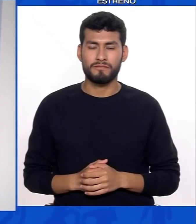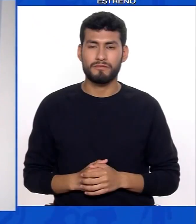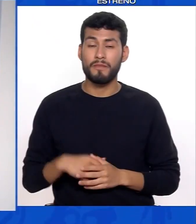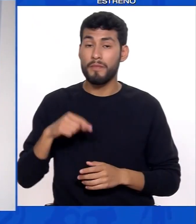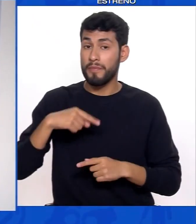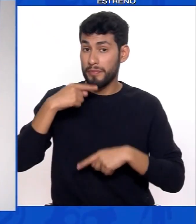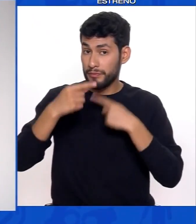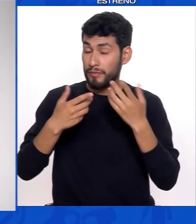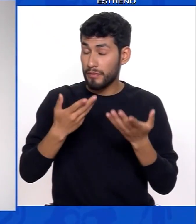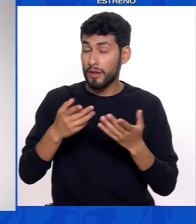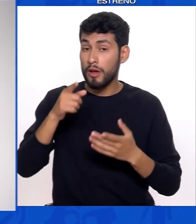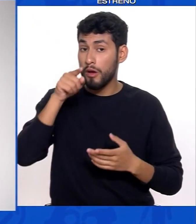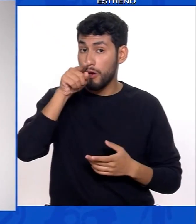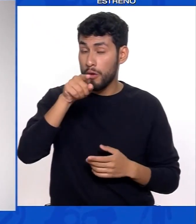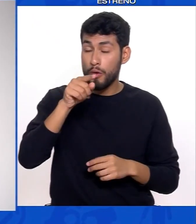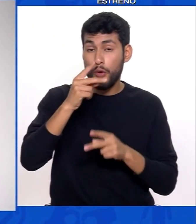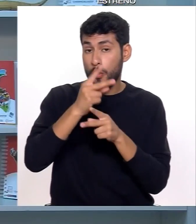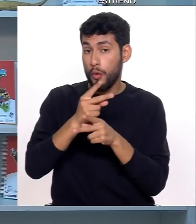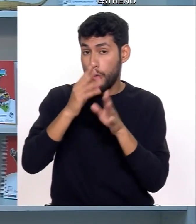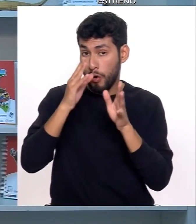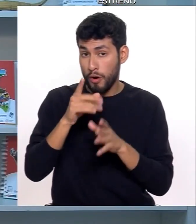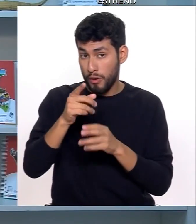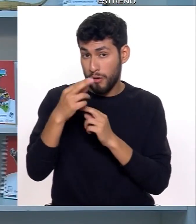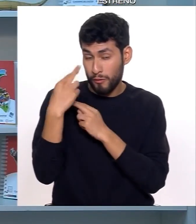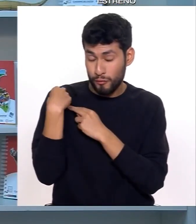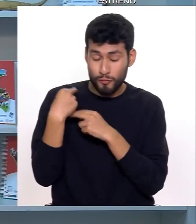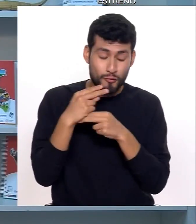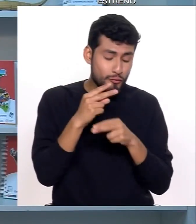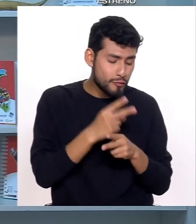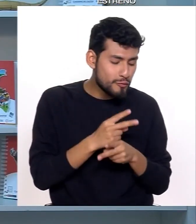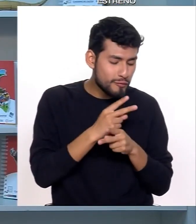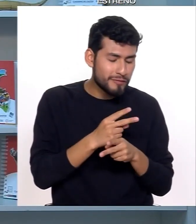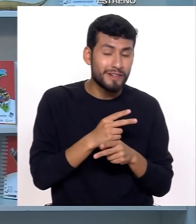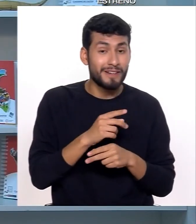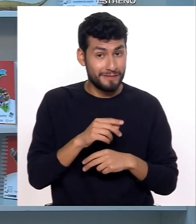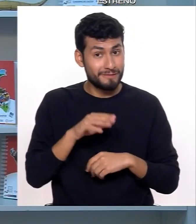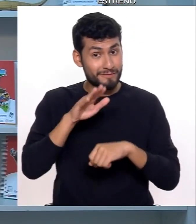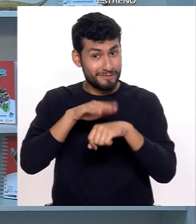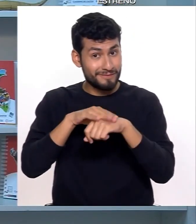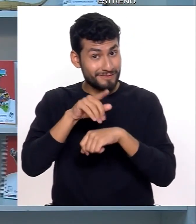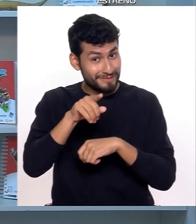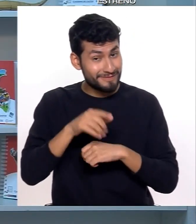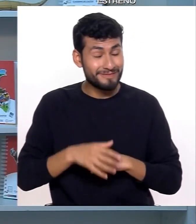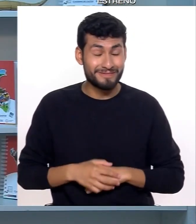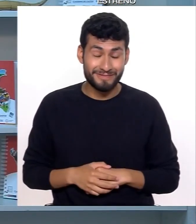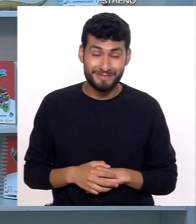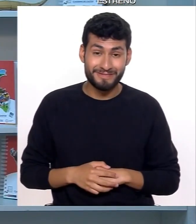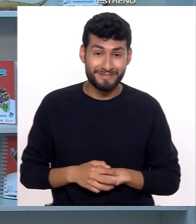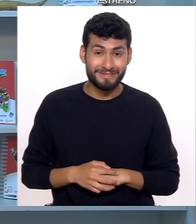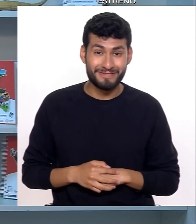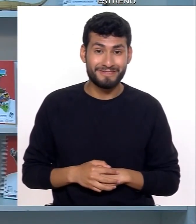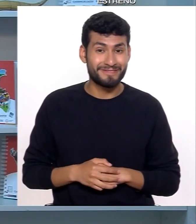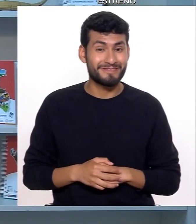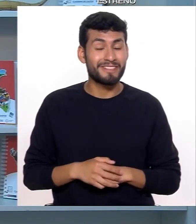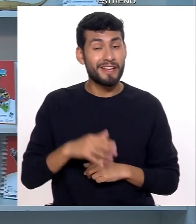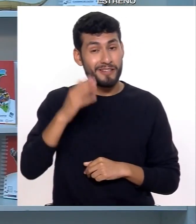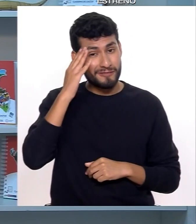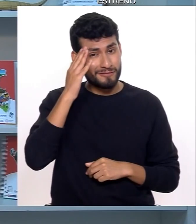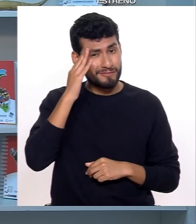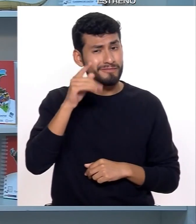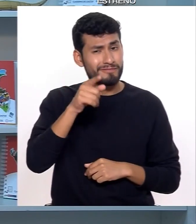Este mensaje va para los cuidadores del programa Contigo. Nosotros sabemos